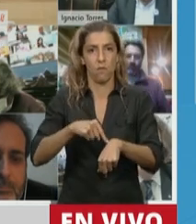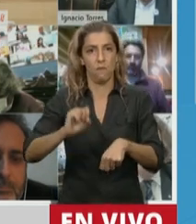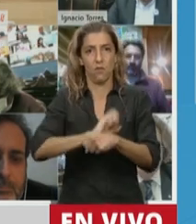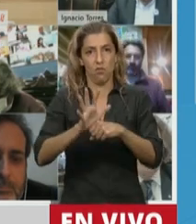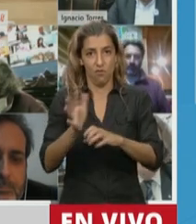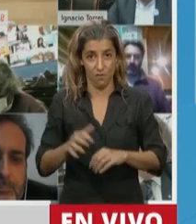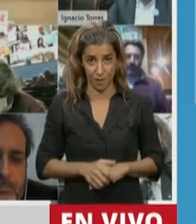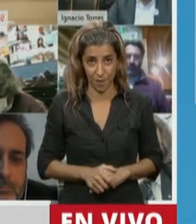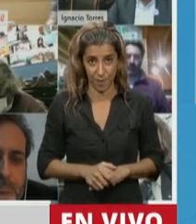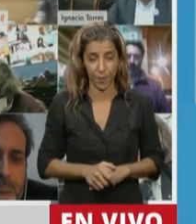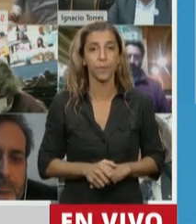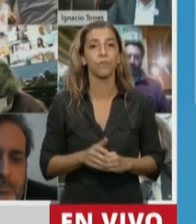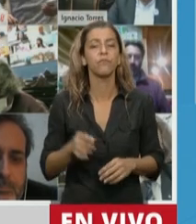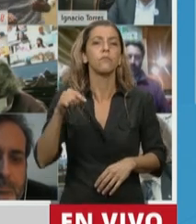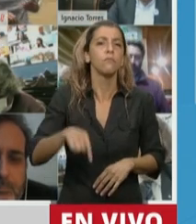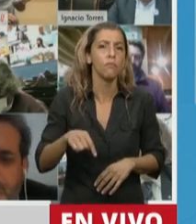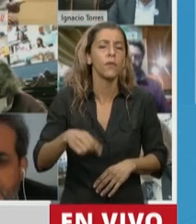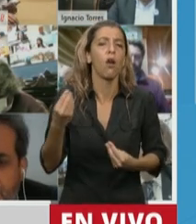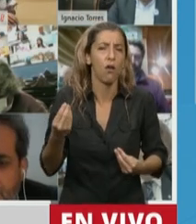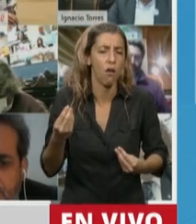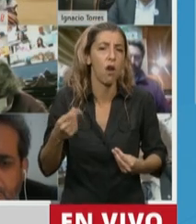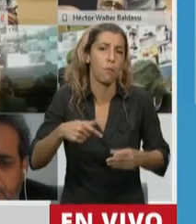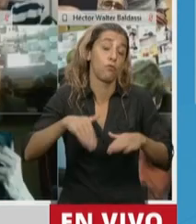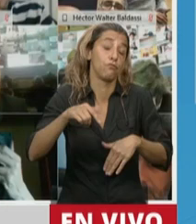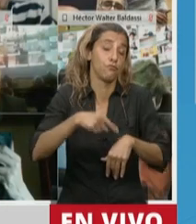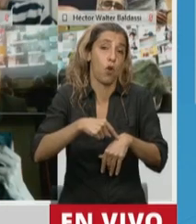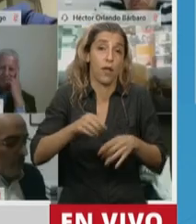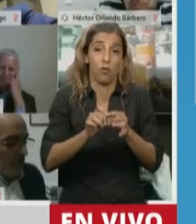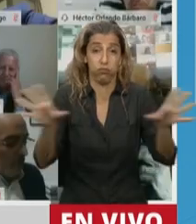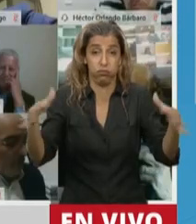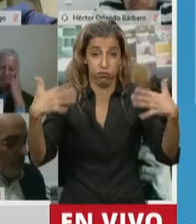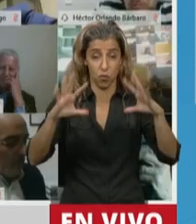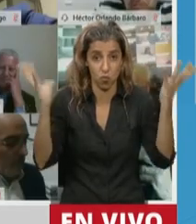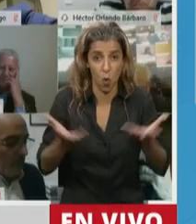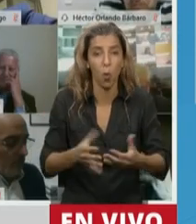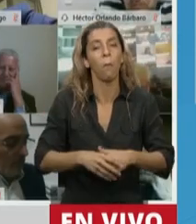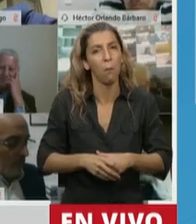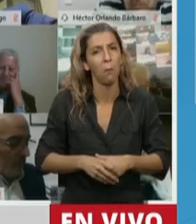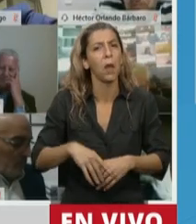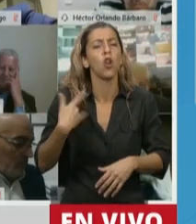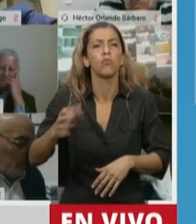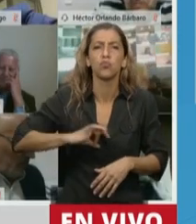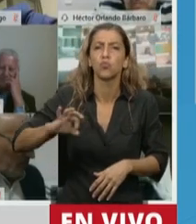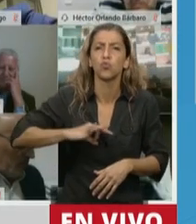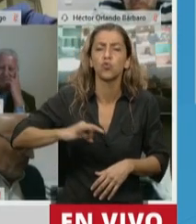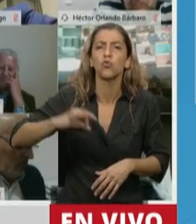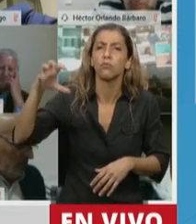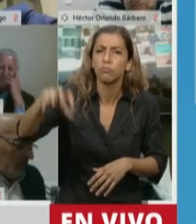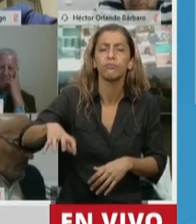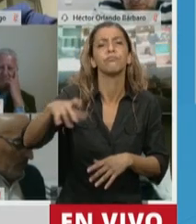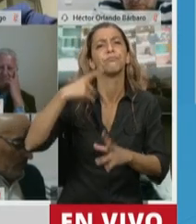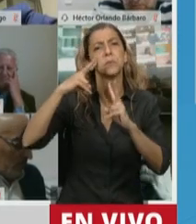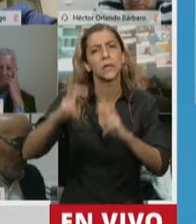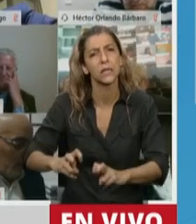una adecuada reacción frente a la pandemia, sino porque lleva años abonando un prestigio como centro de investigación y atención de